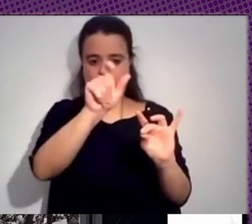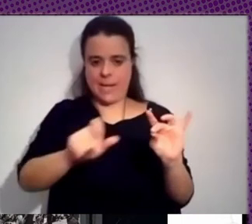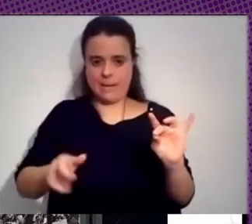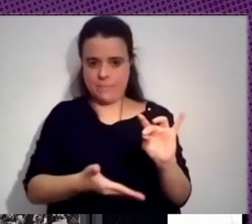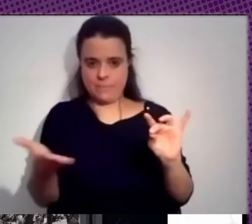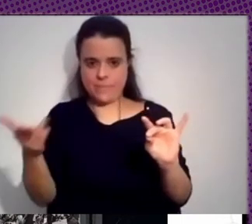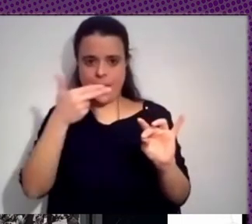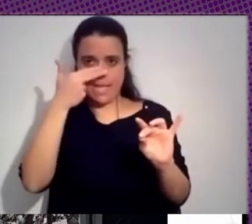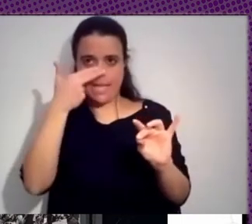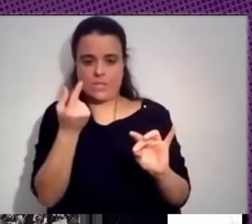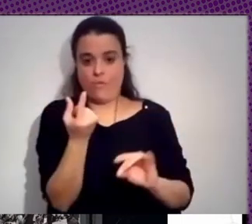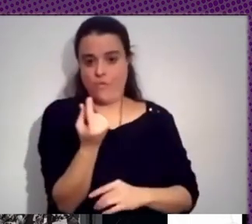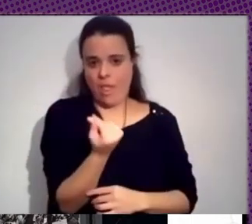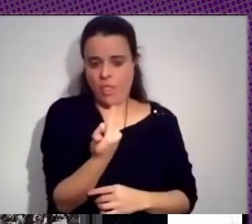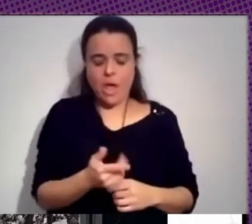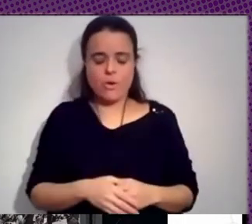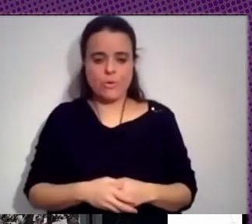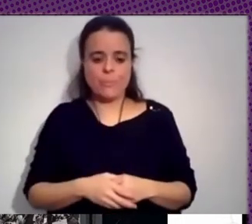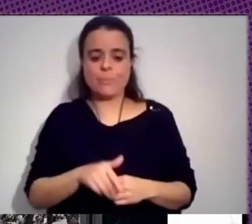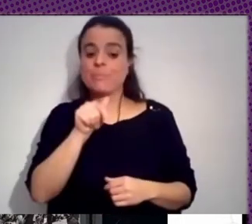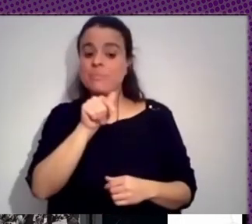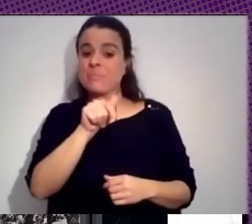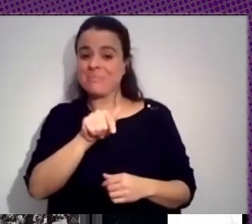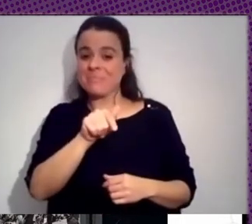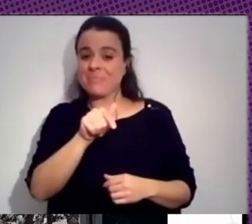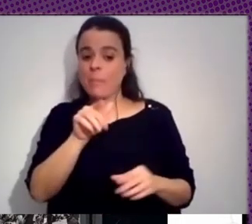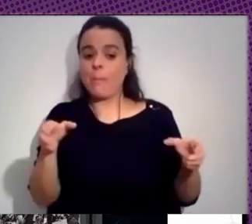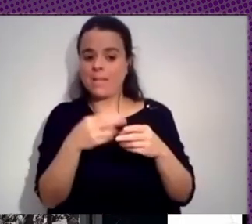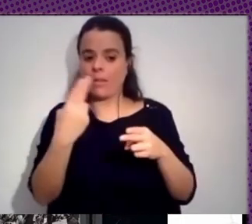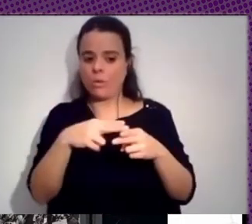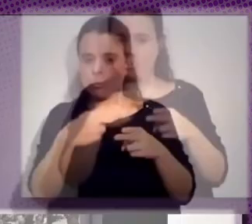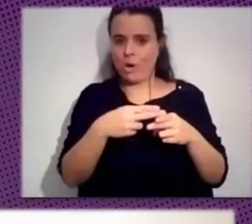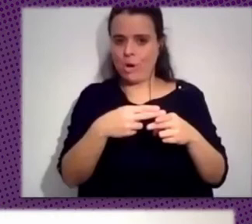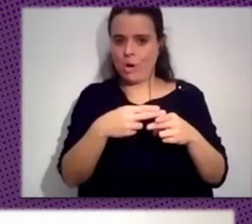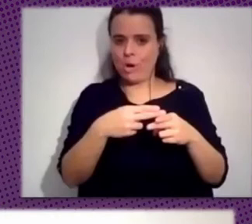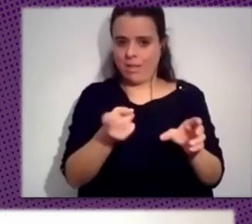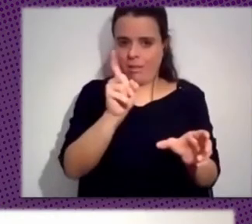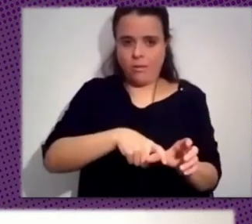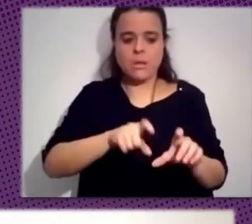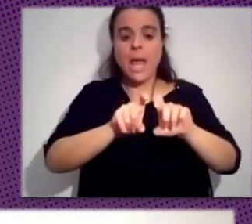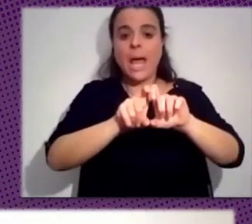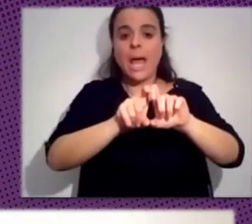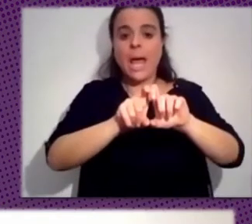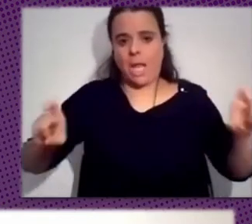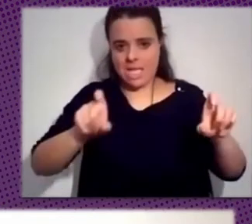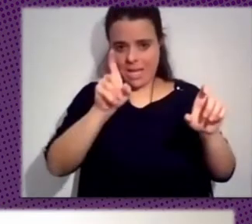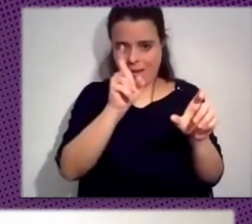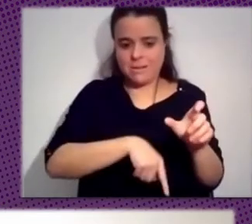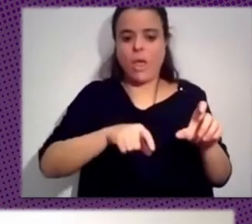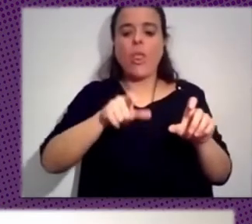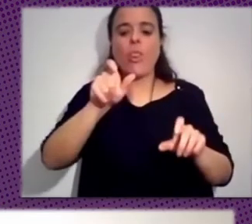intereses financieros, ahí es donde están los partidos políticos, están las empresas, está la ciudadanía que sale a las